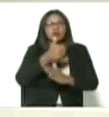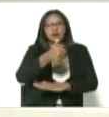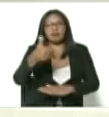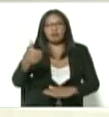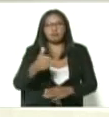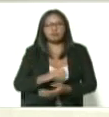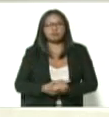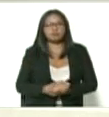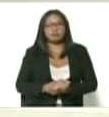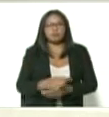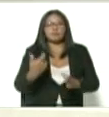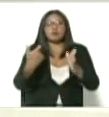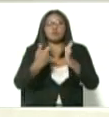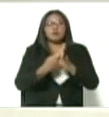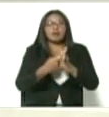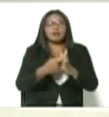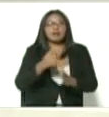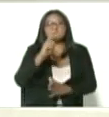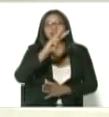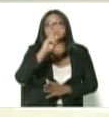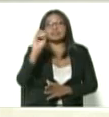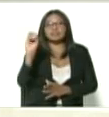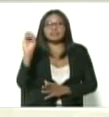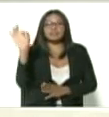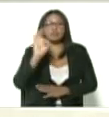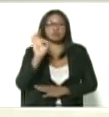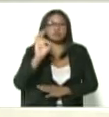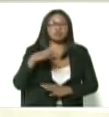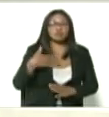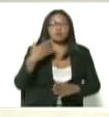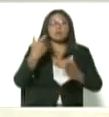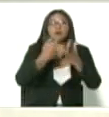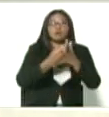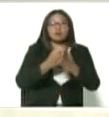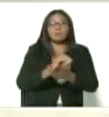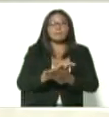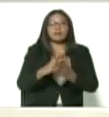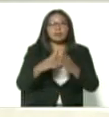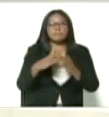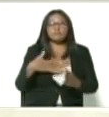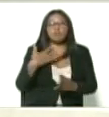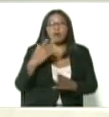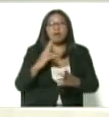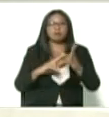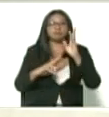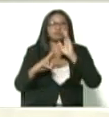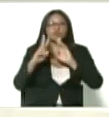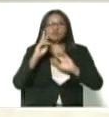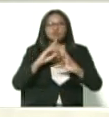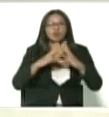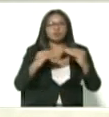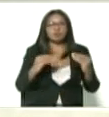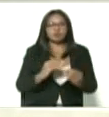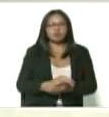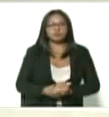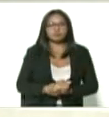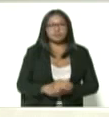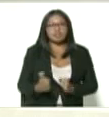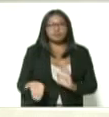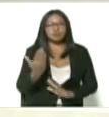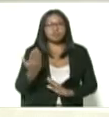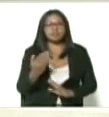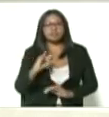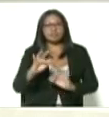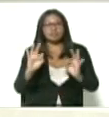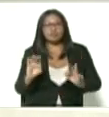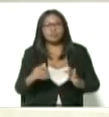al 70% de la población para ir garantizando lo que se ha denominado la inmunidad de rebaño la importancia de que tengamos la vacuna Sputnik en